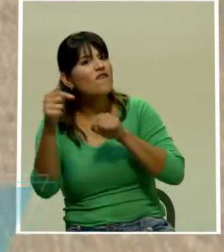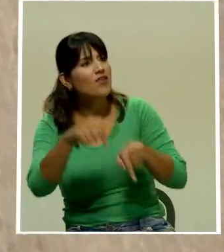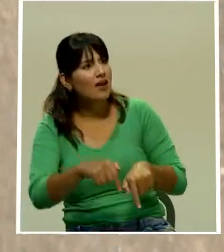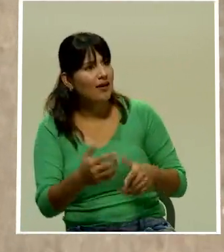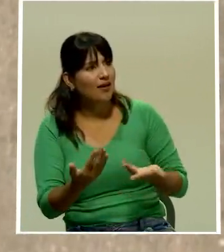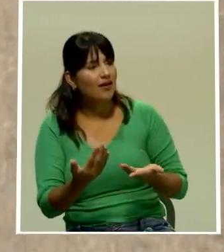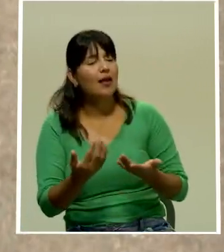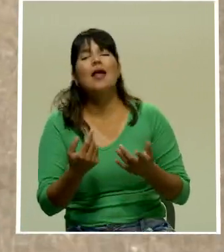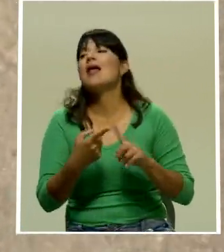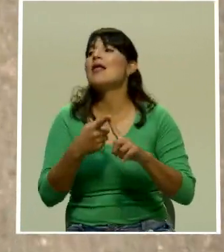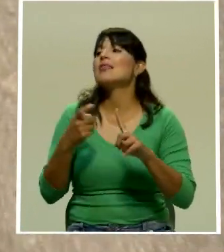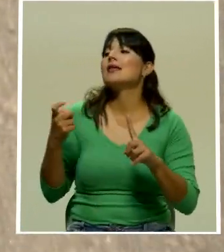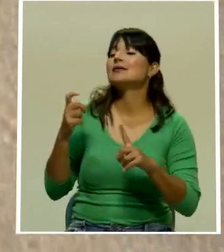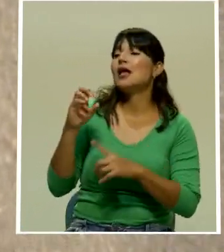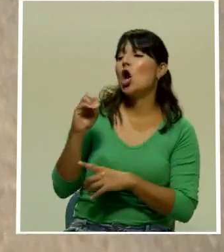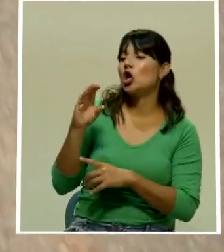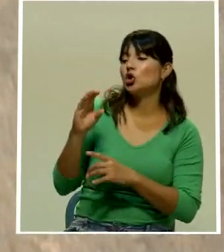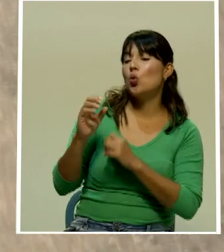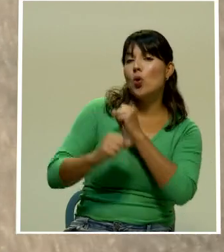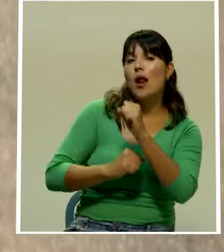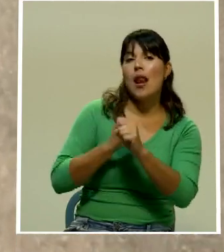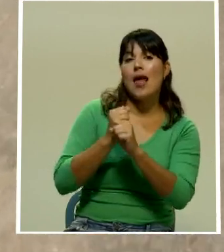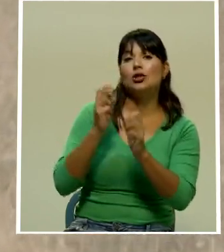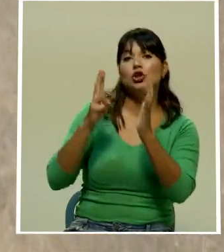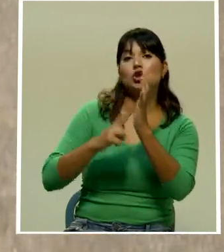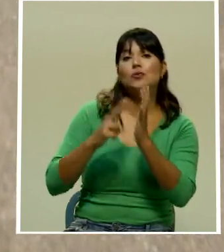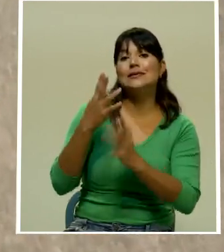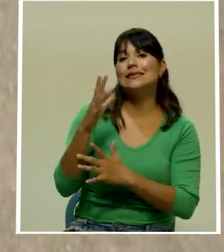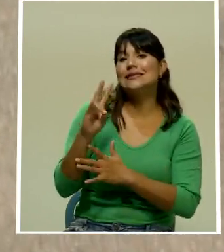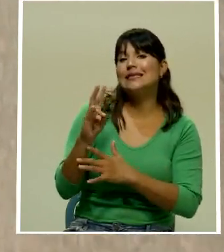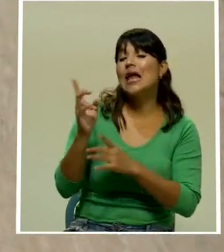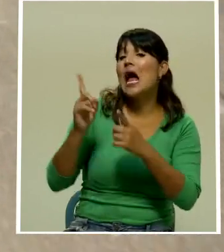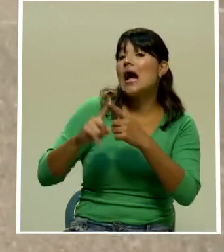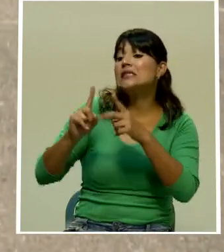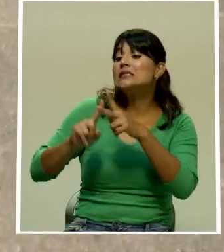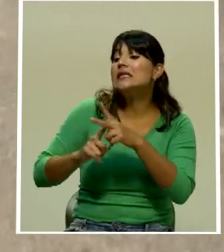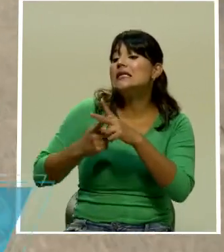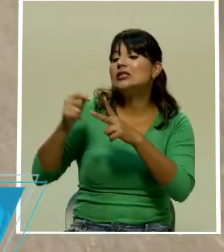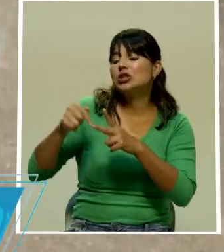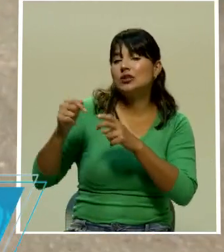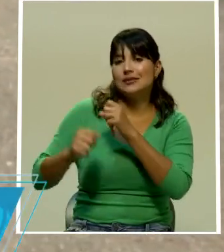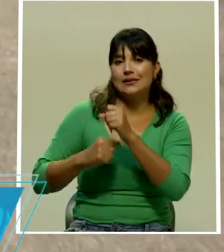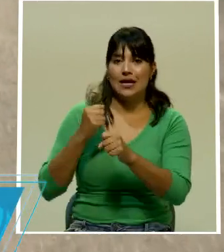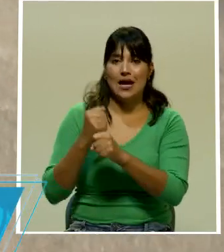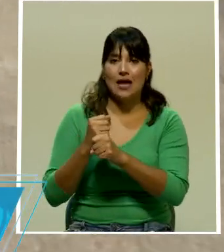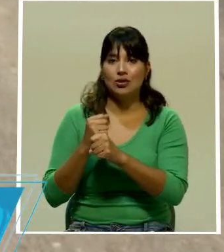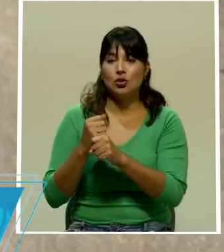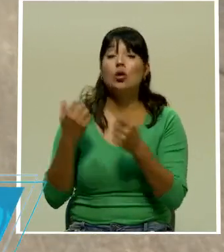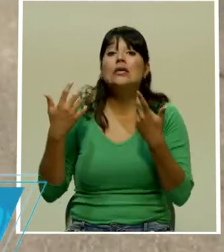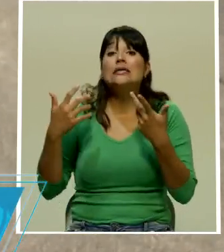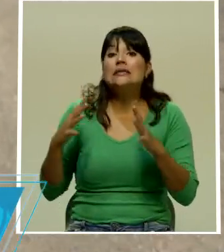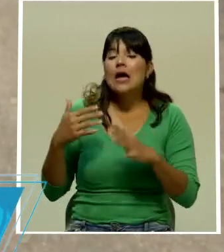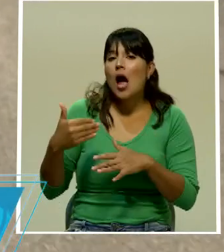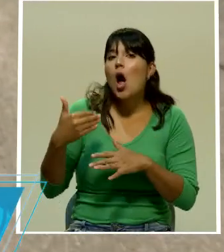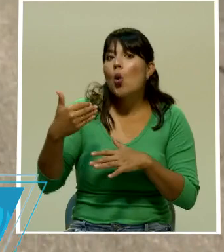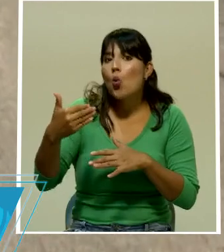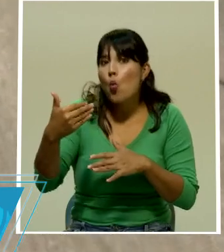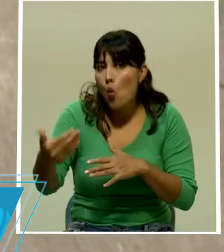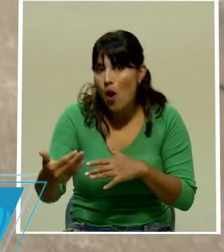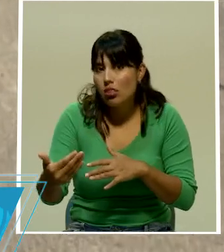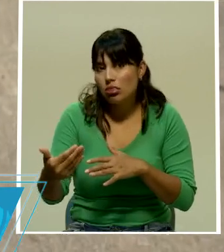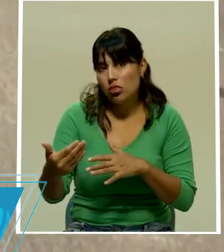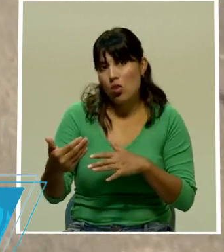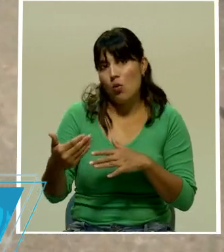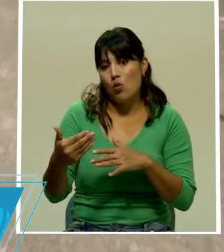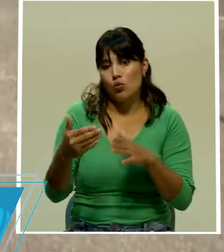desde octubre del 2017 hasta inicios de este año ya cuando ya las grietas como la